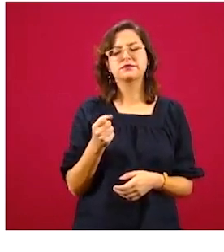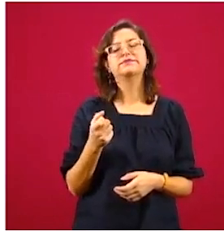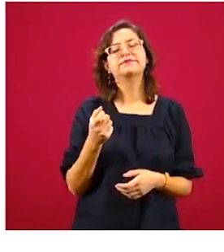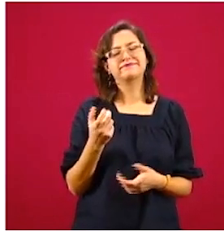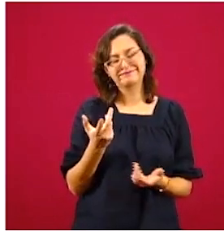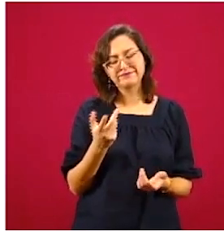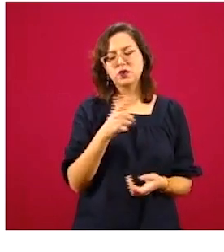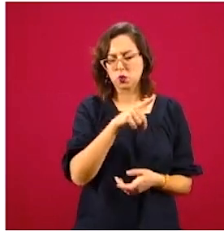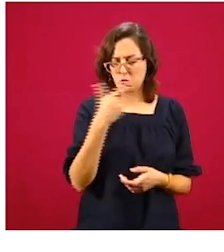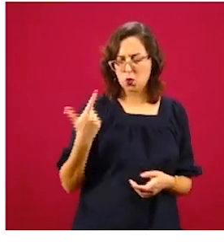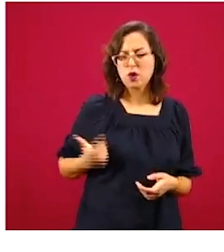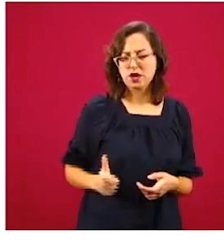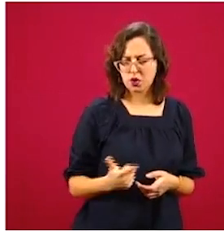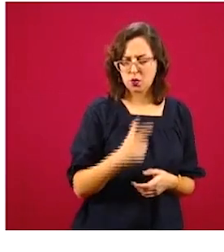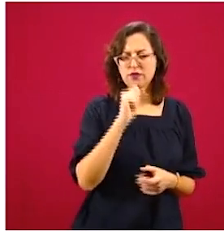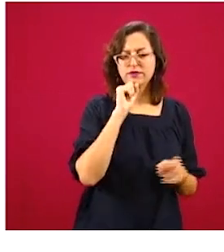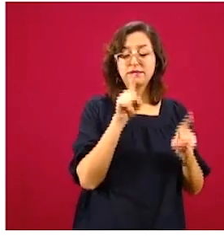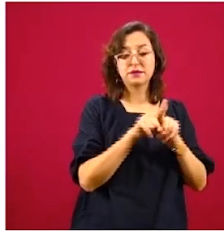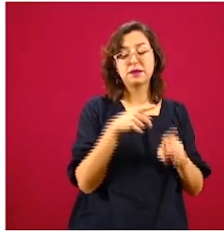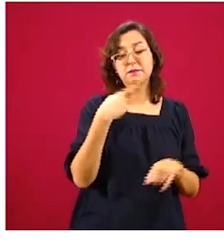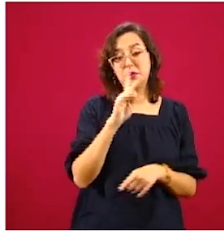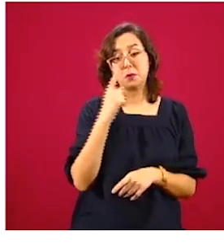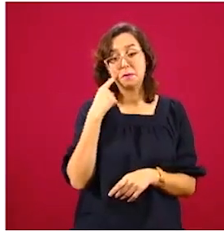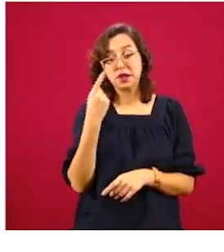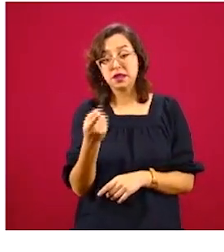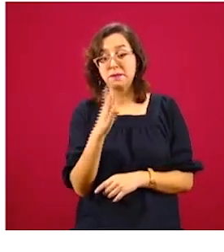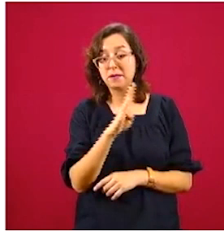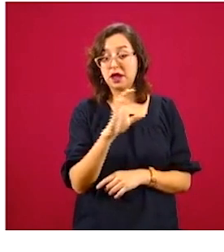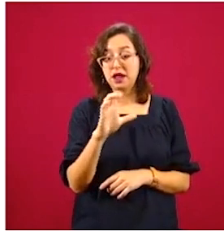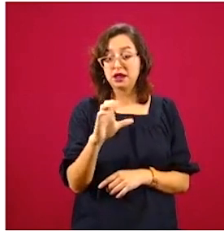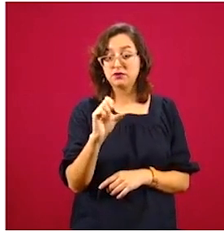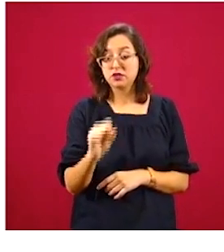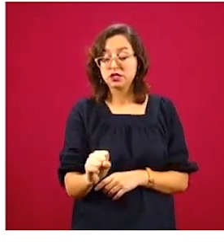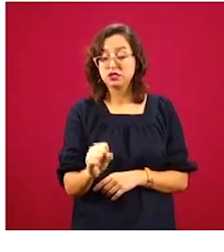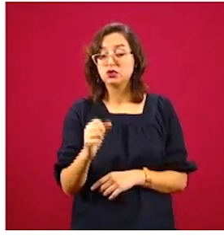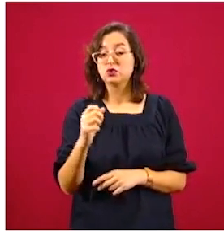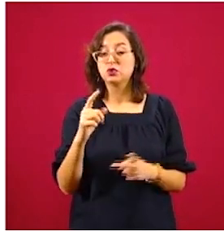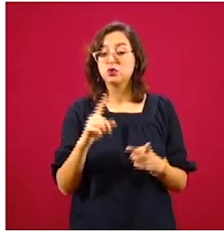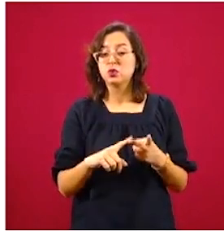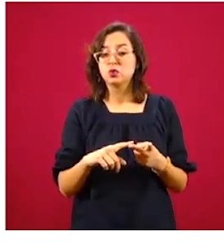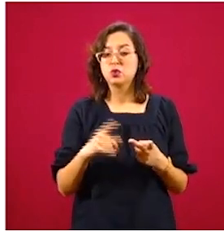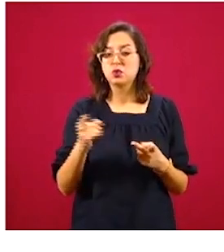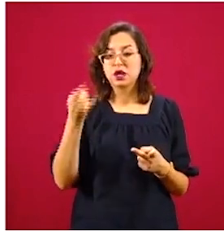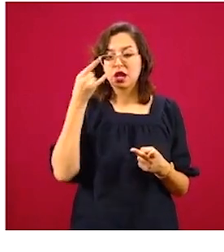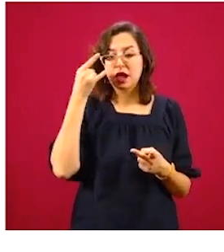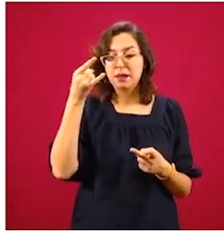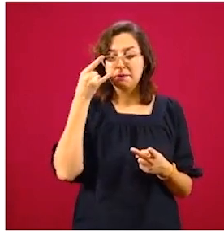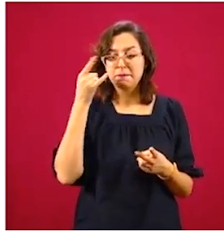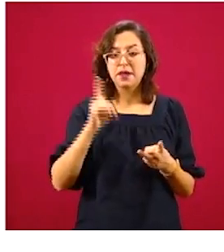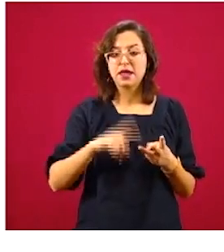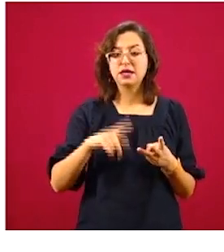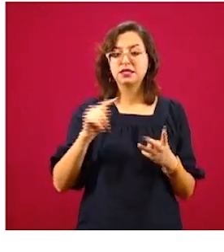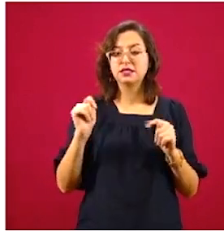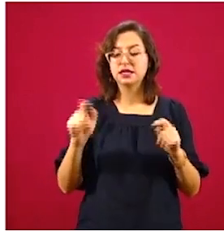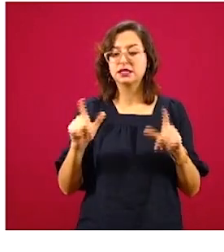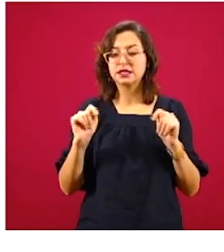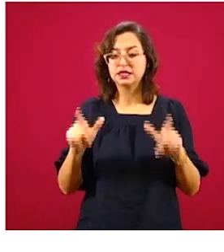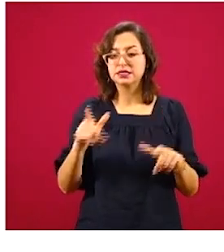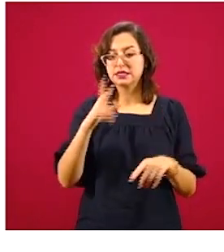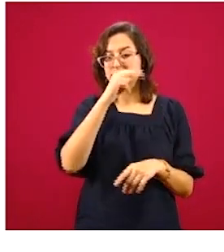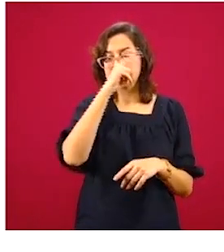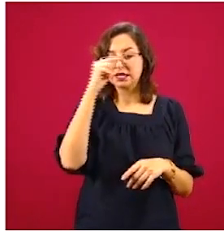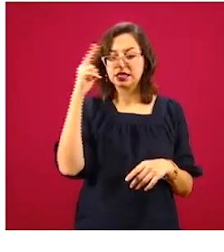resultados, por ejemplo, Baja Sur, Yucatán, Campecha, Aguascalientes, Tlaxcala, Nayarit, Durango, Querétaro,